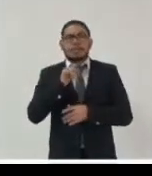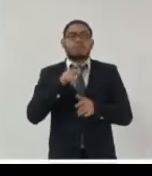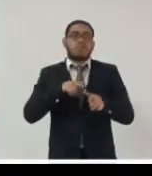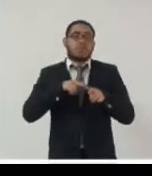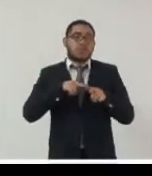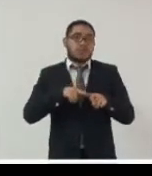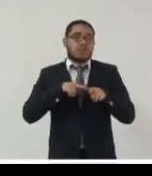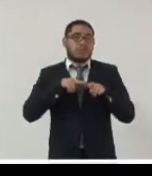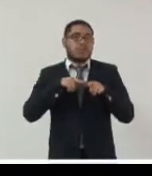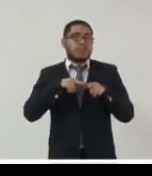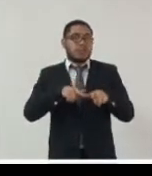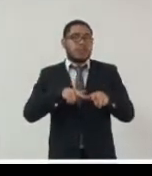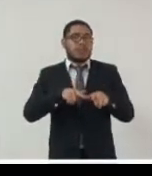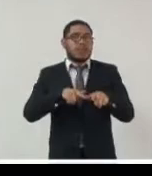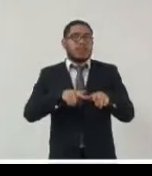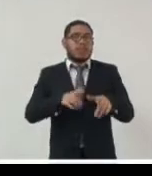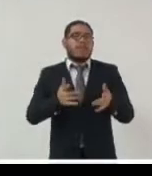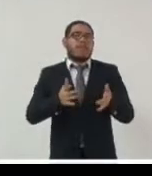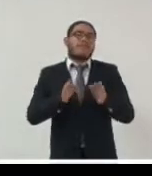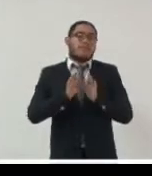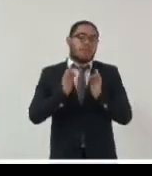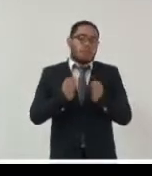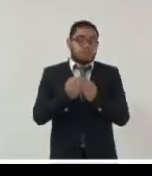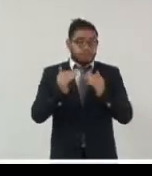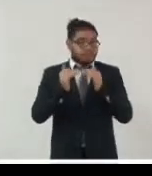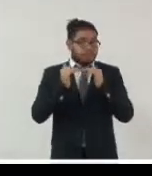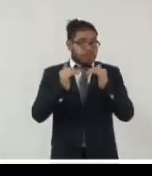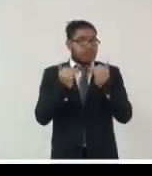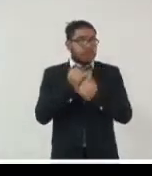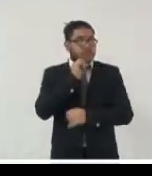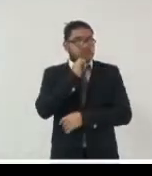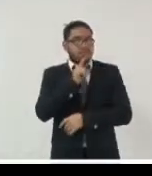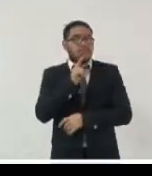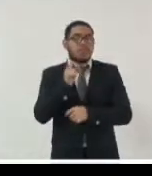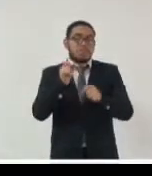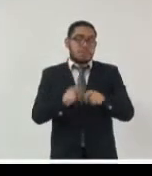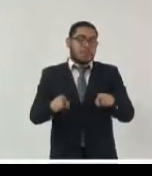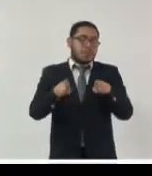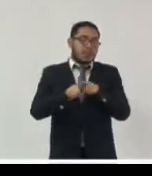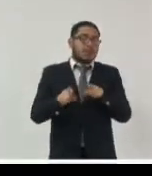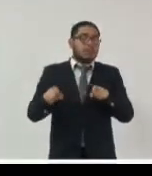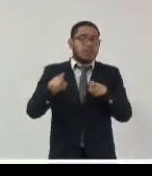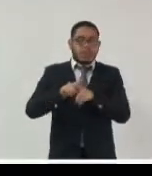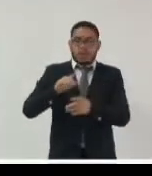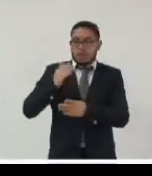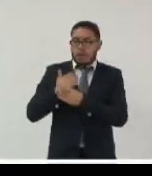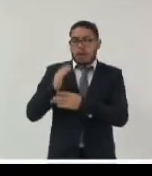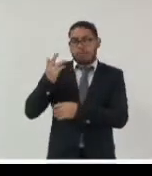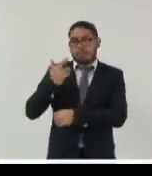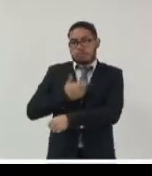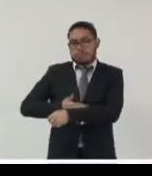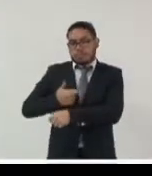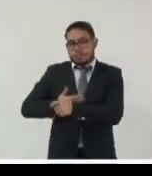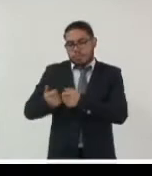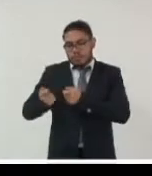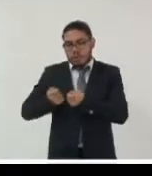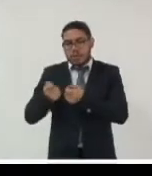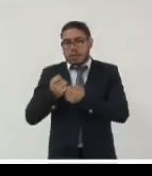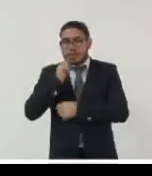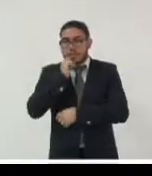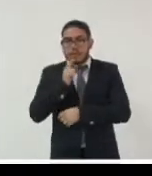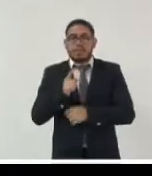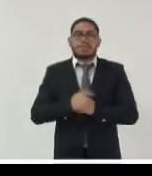seguimos de de forma igual con la misma gestión documental y con la misma gestión de archivos